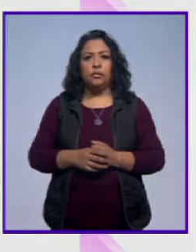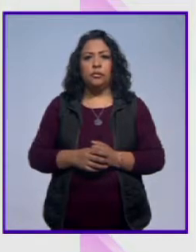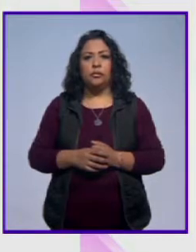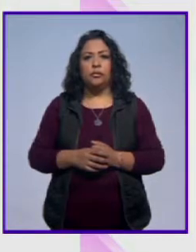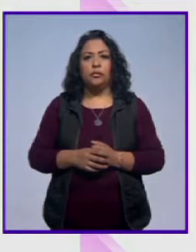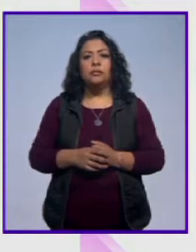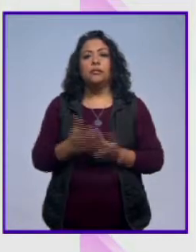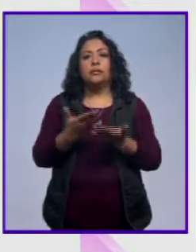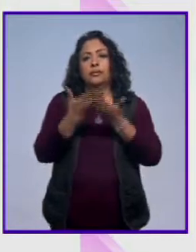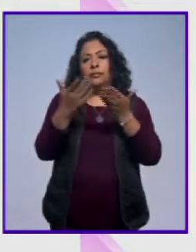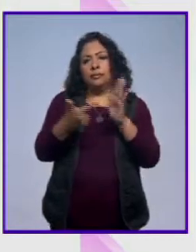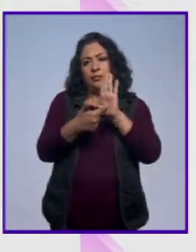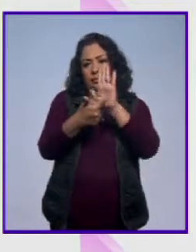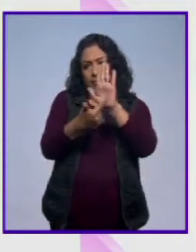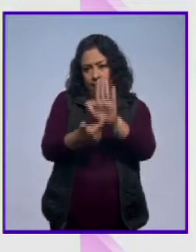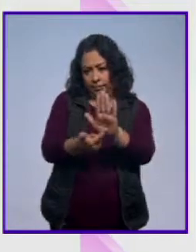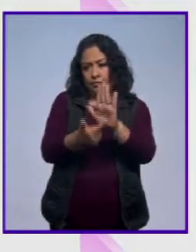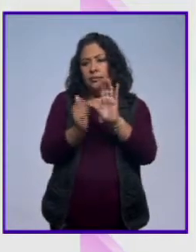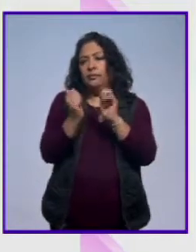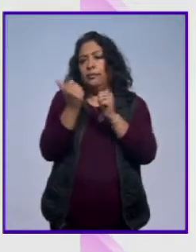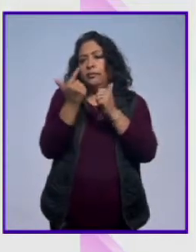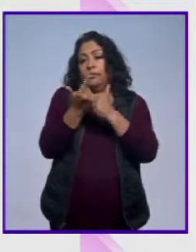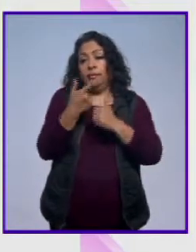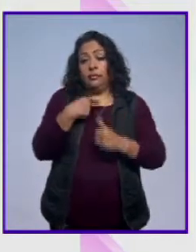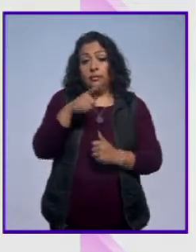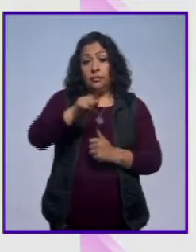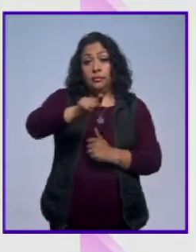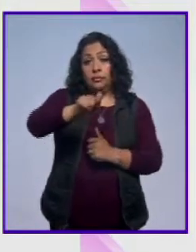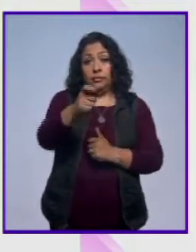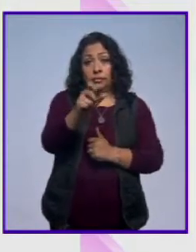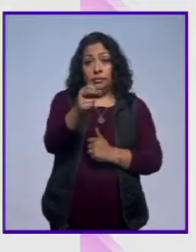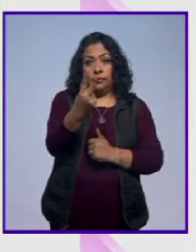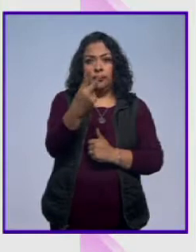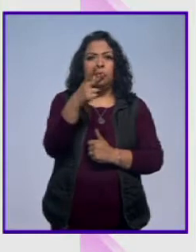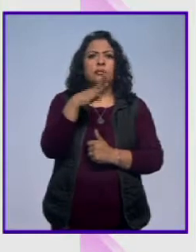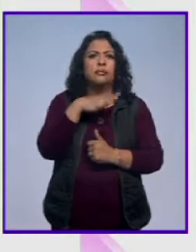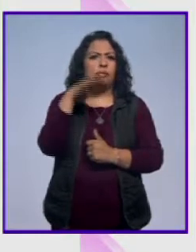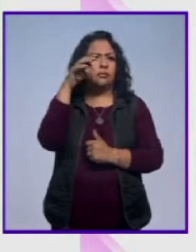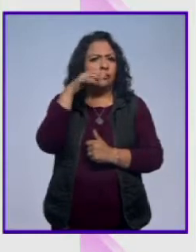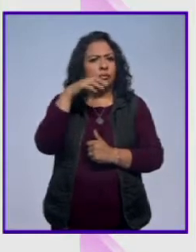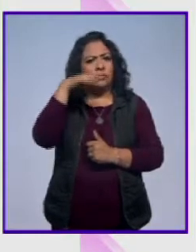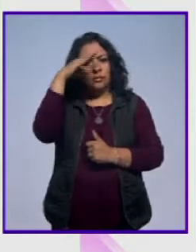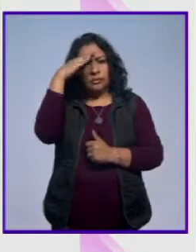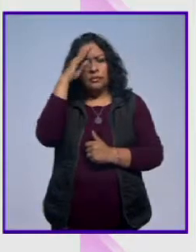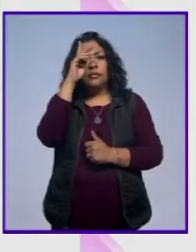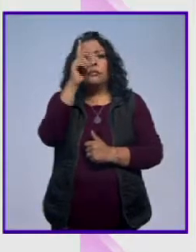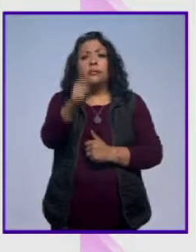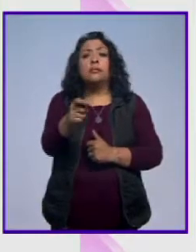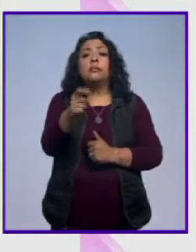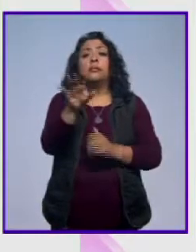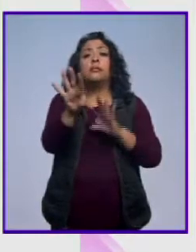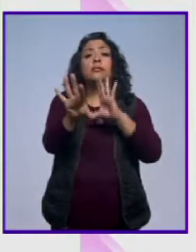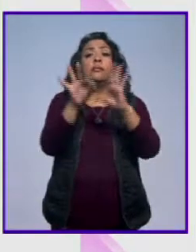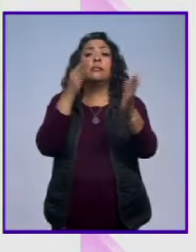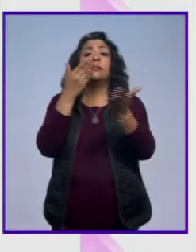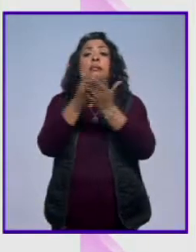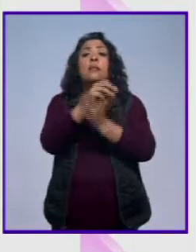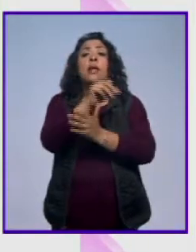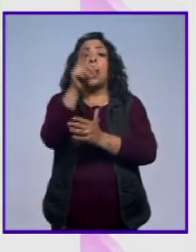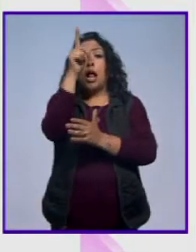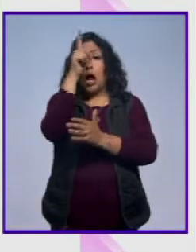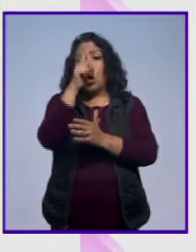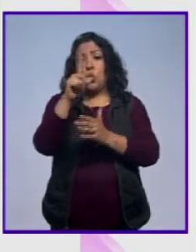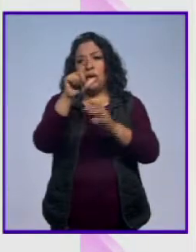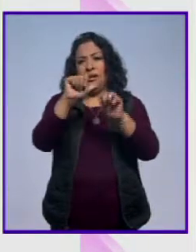Bueno, les vamos a presentar algo que Canal 22 tiene siempre en mente, que es los nominados a las lunas del